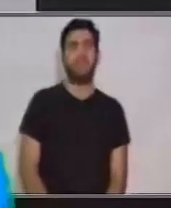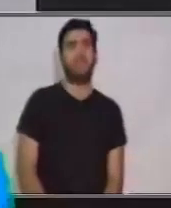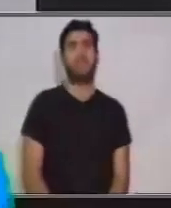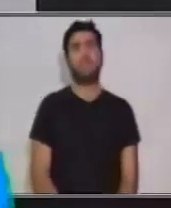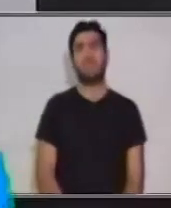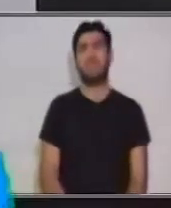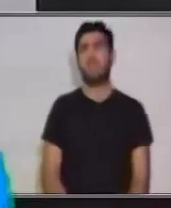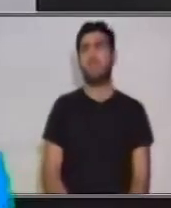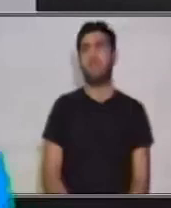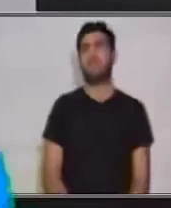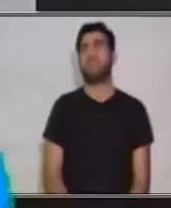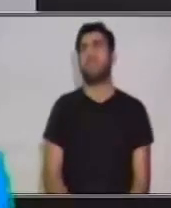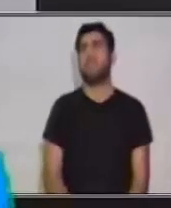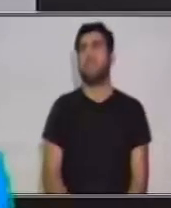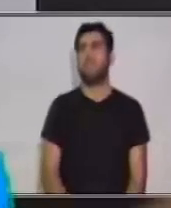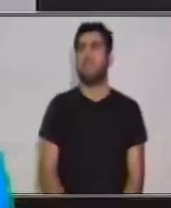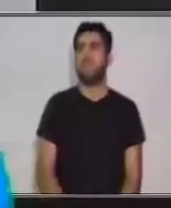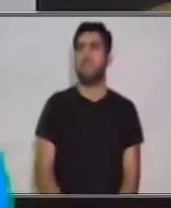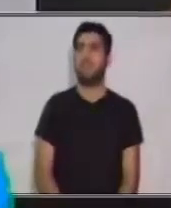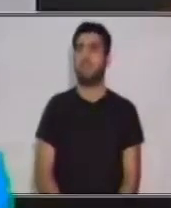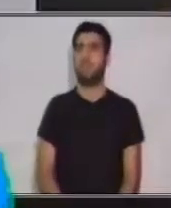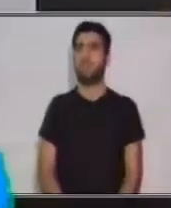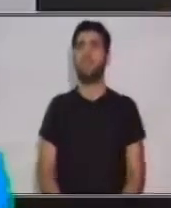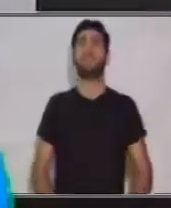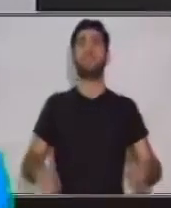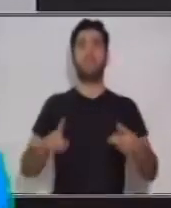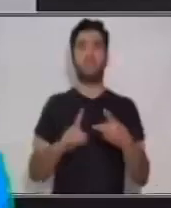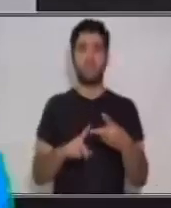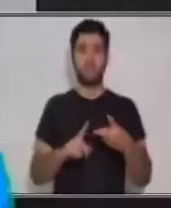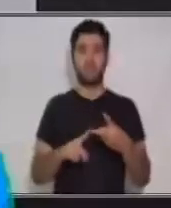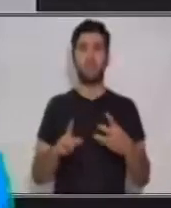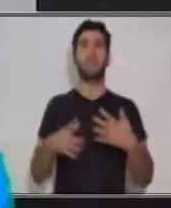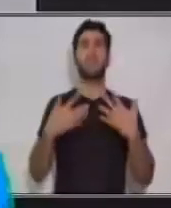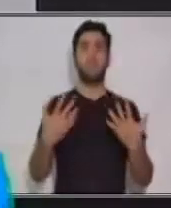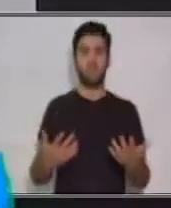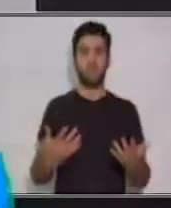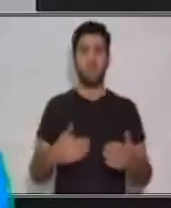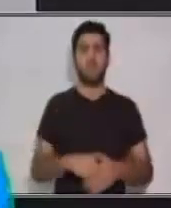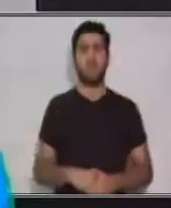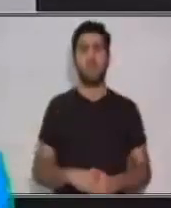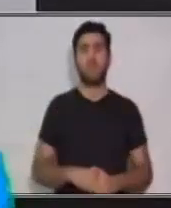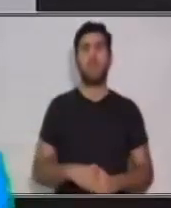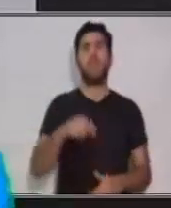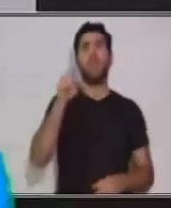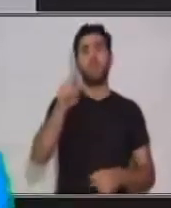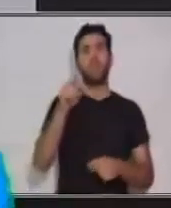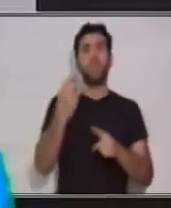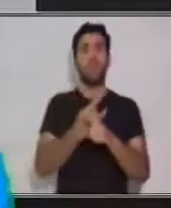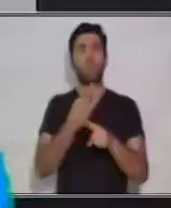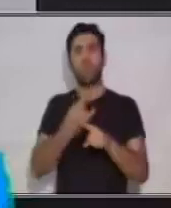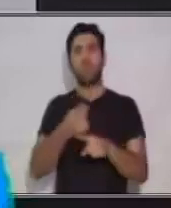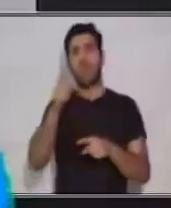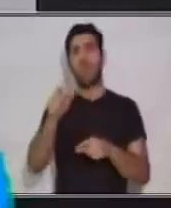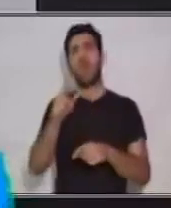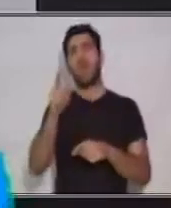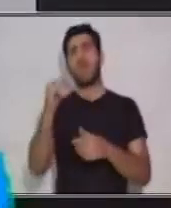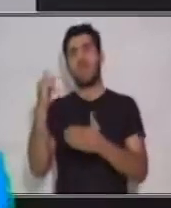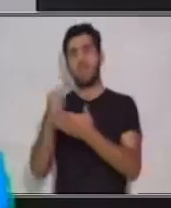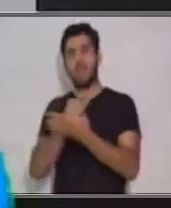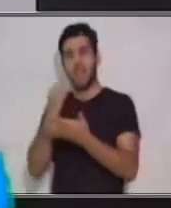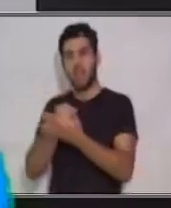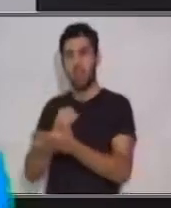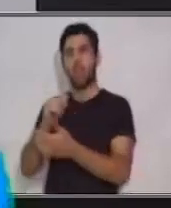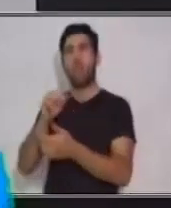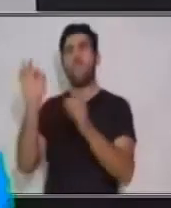cual utilices frecuentemente. También veamos, ¿qué otro recurso utilizas para investigar algo que te